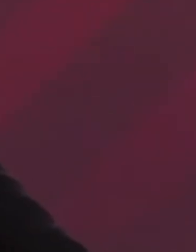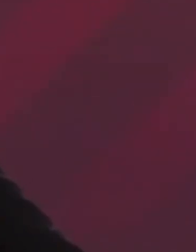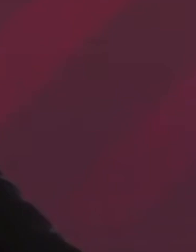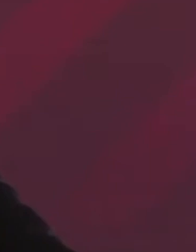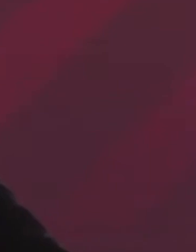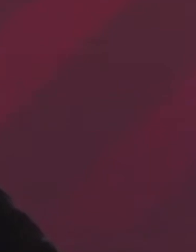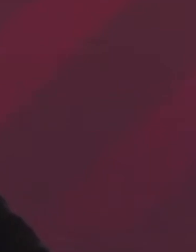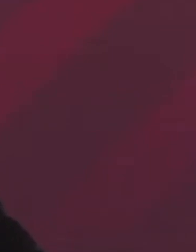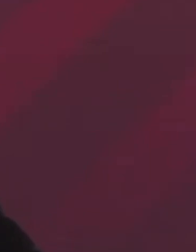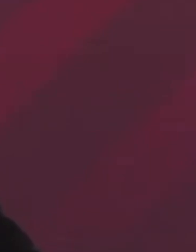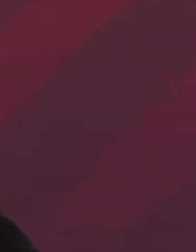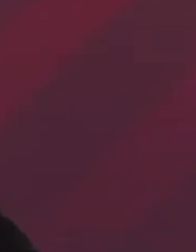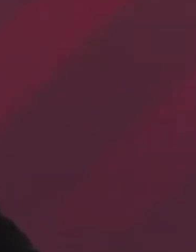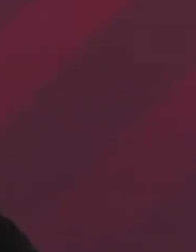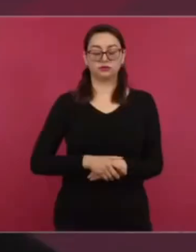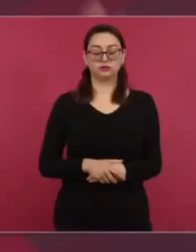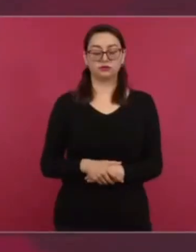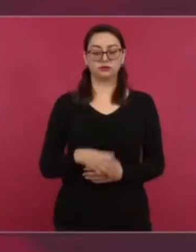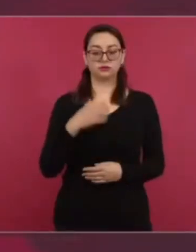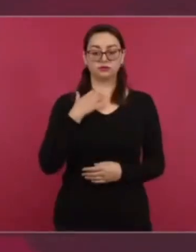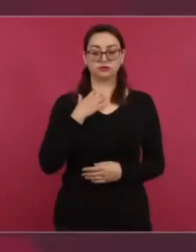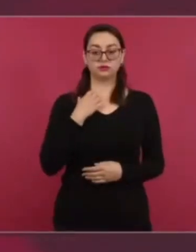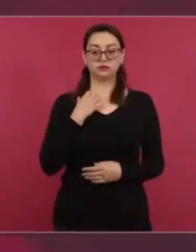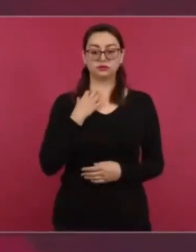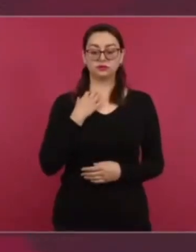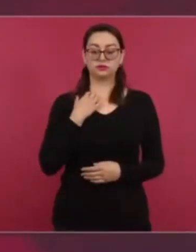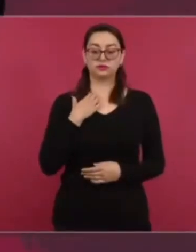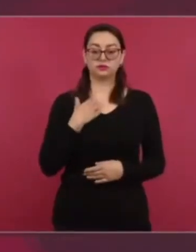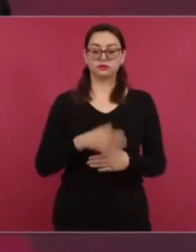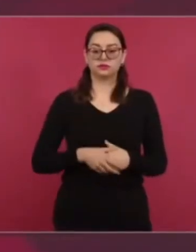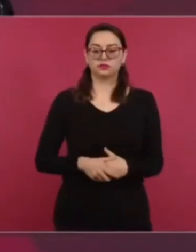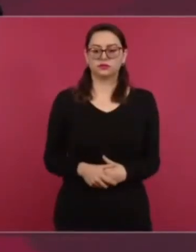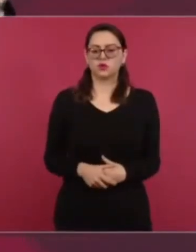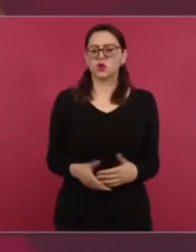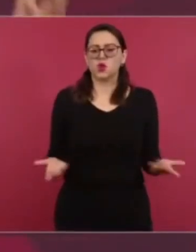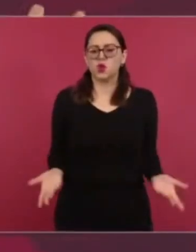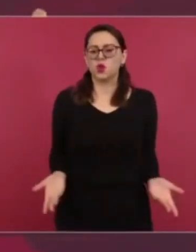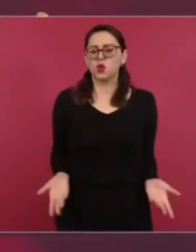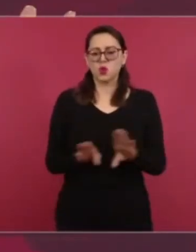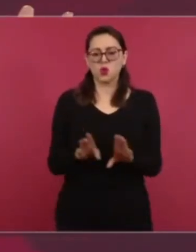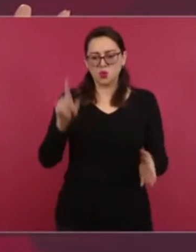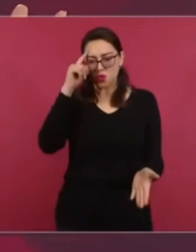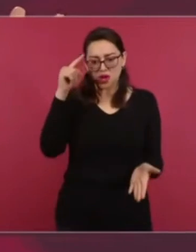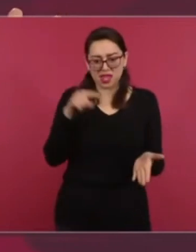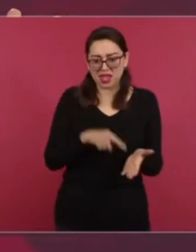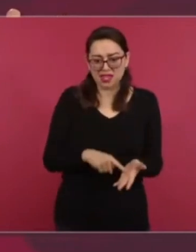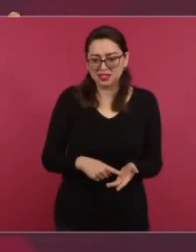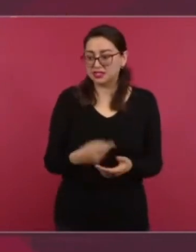ocultar. O sea, ¿a quién se le ocurre eso?